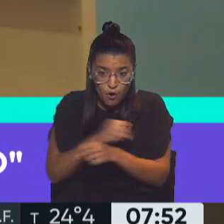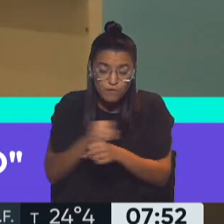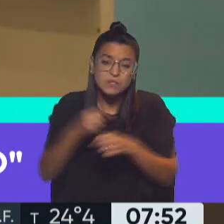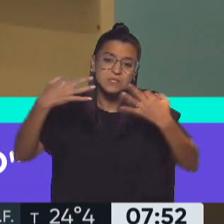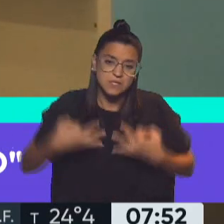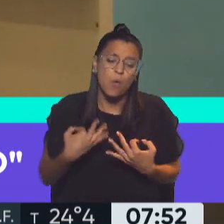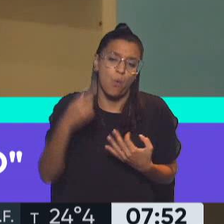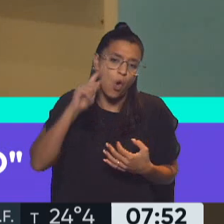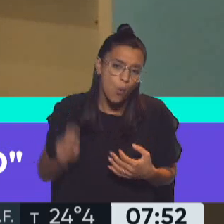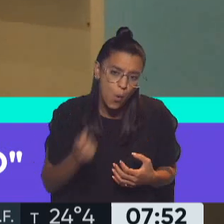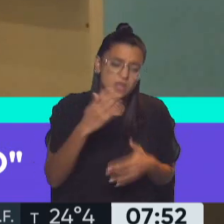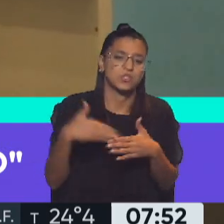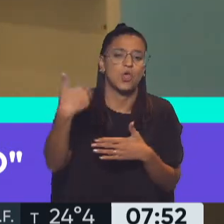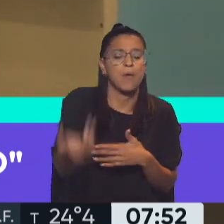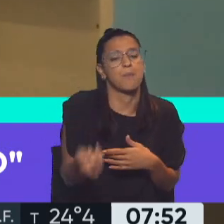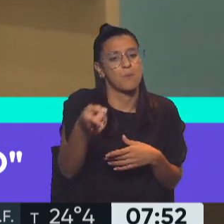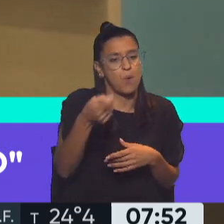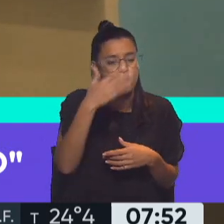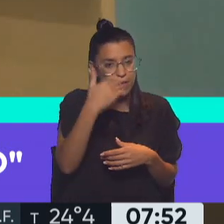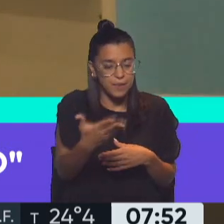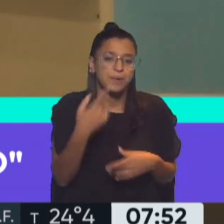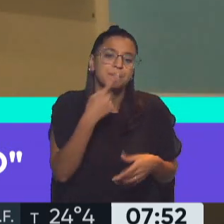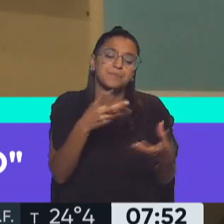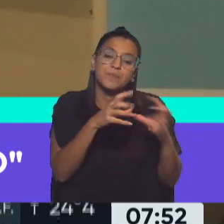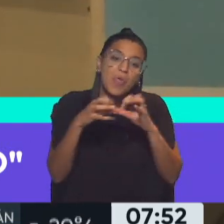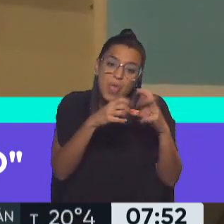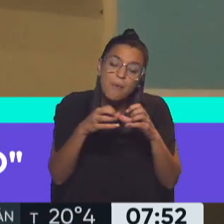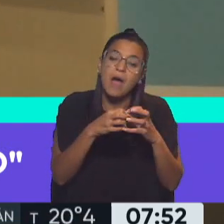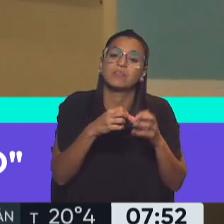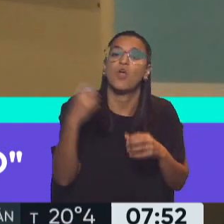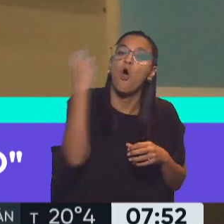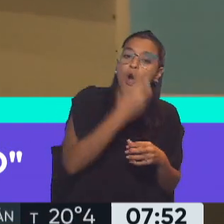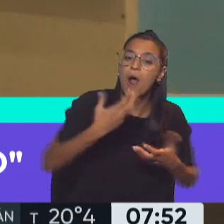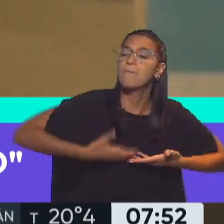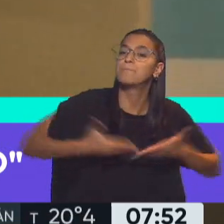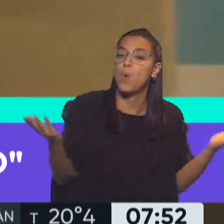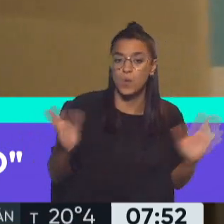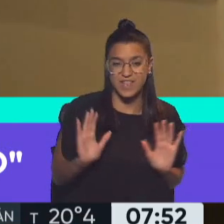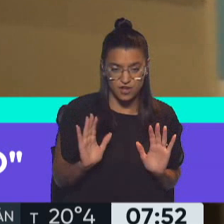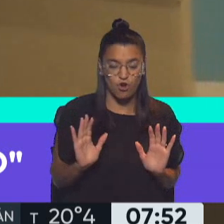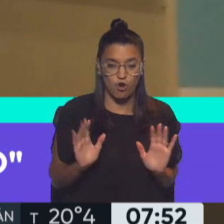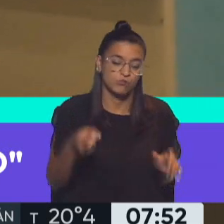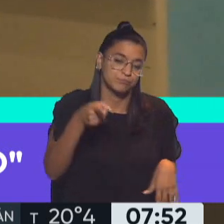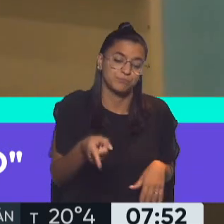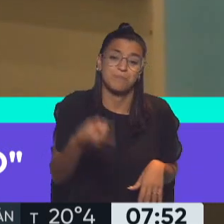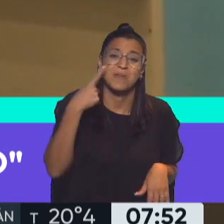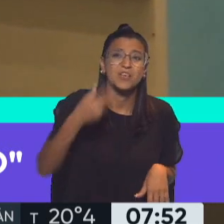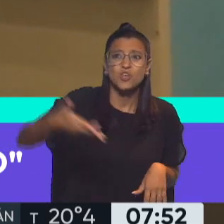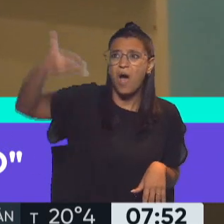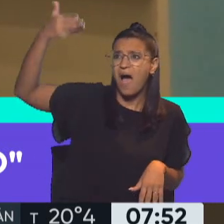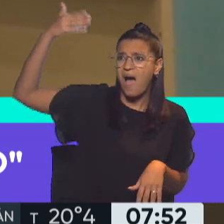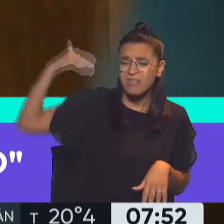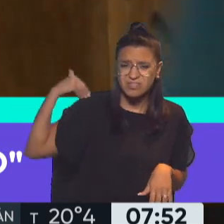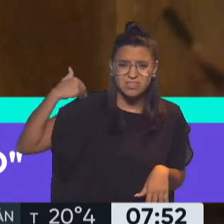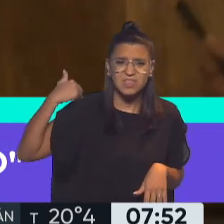elevación a juicio y esto se va a derimir en un debate oral y público, que yo creo que va a ser histórico, porque creo que desde la época de los citares